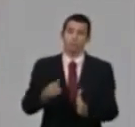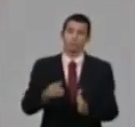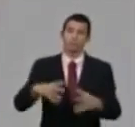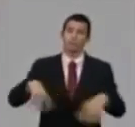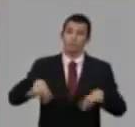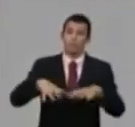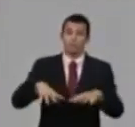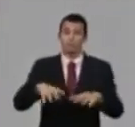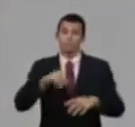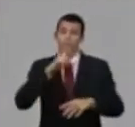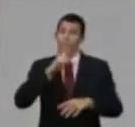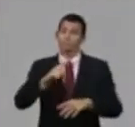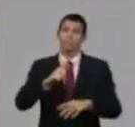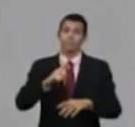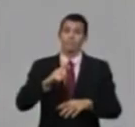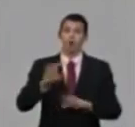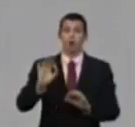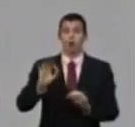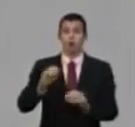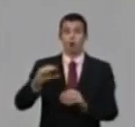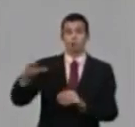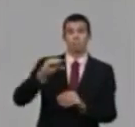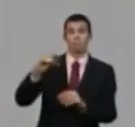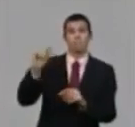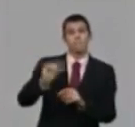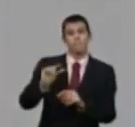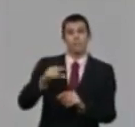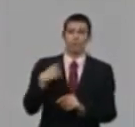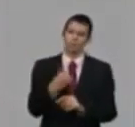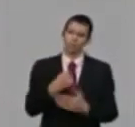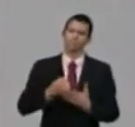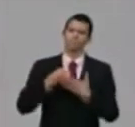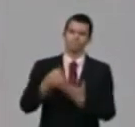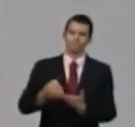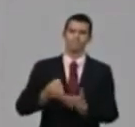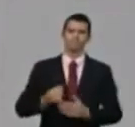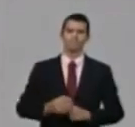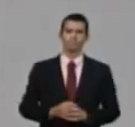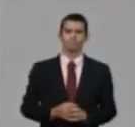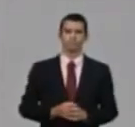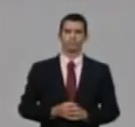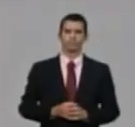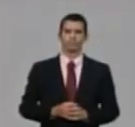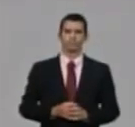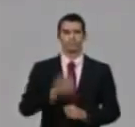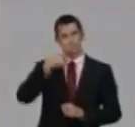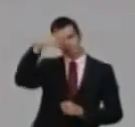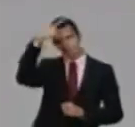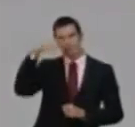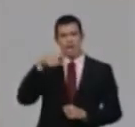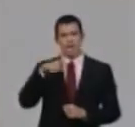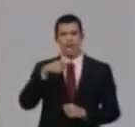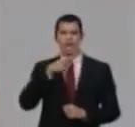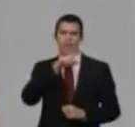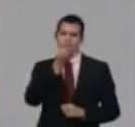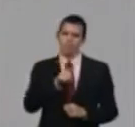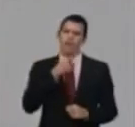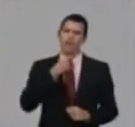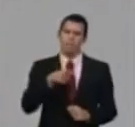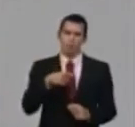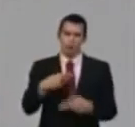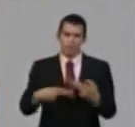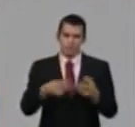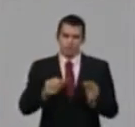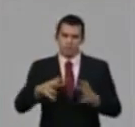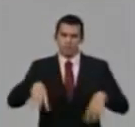generan pocos ingresos y han requerido protección. Ese caso se dirige a las agresiones de trabajo de sus municipios, ¿no? Sí, a agresión de trabajo y a través del